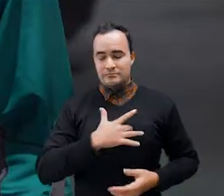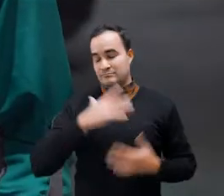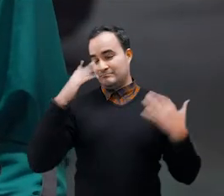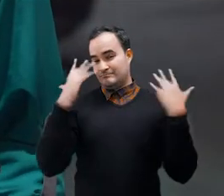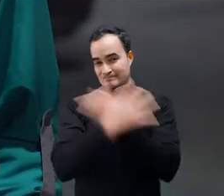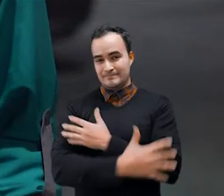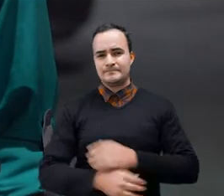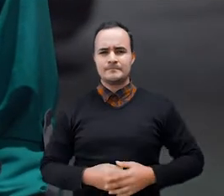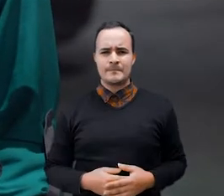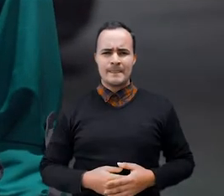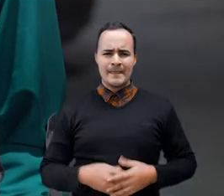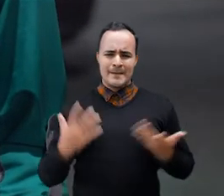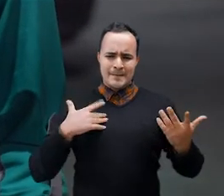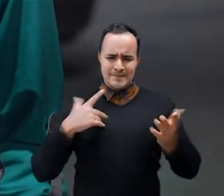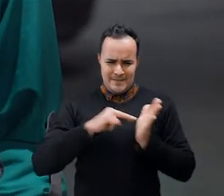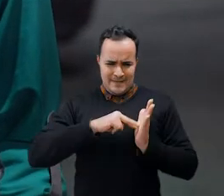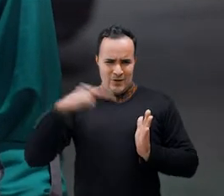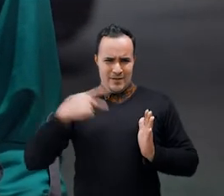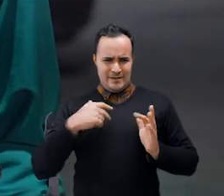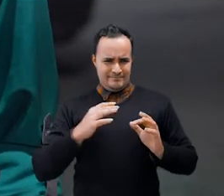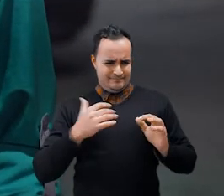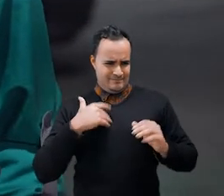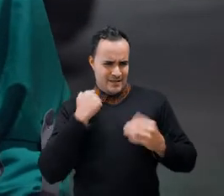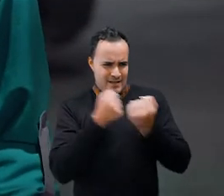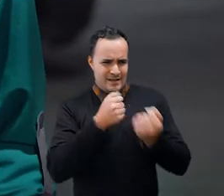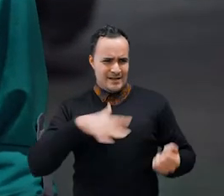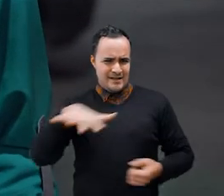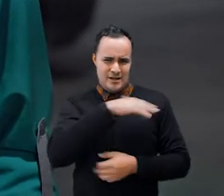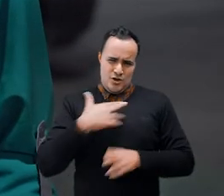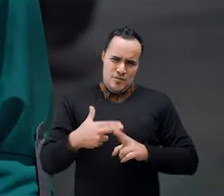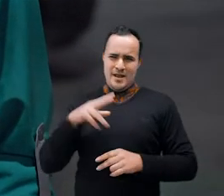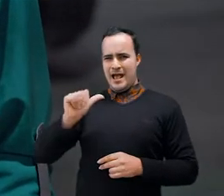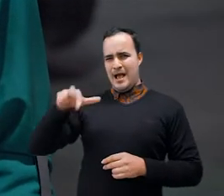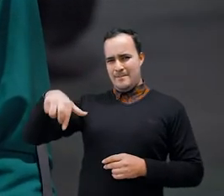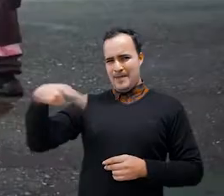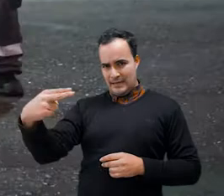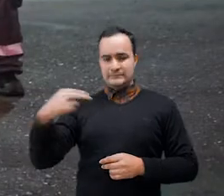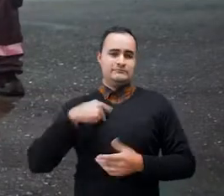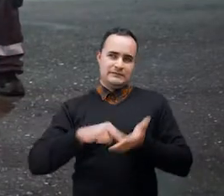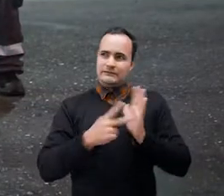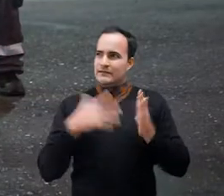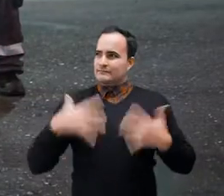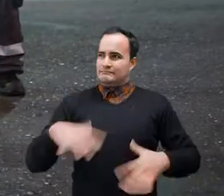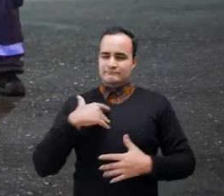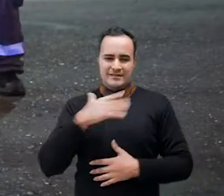Ser APH es lo más gratificante que le puede pasar a una persona que tiene vocación de ayudar.